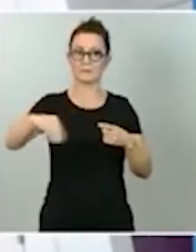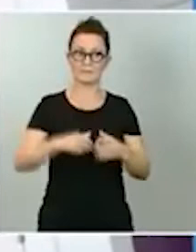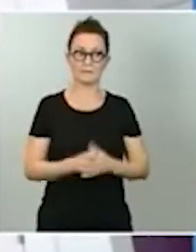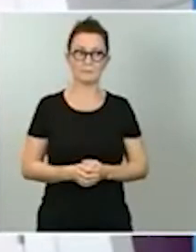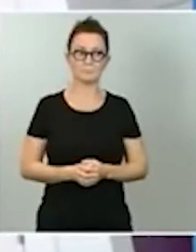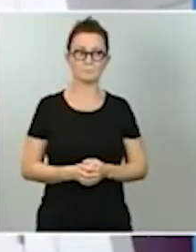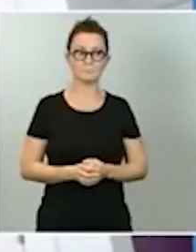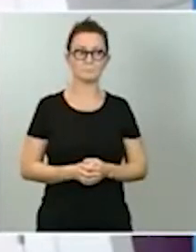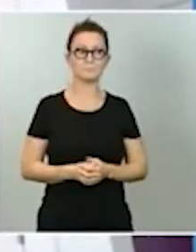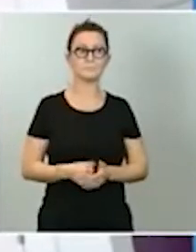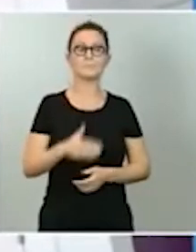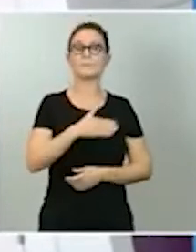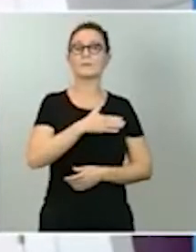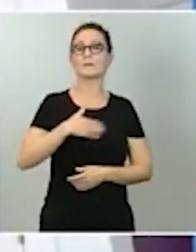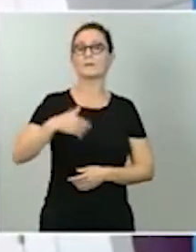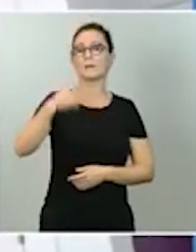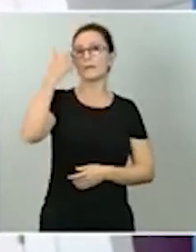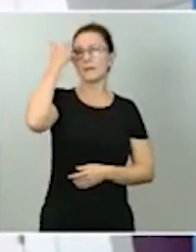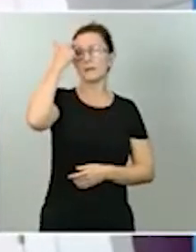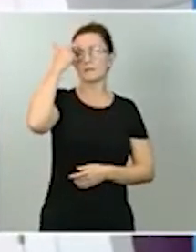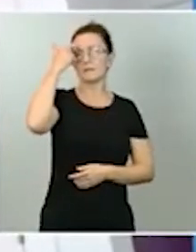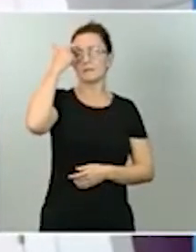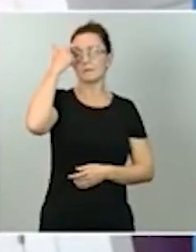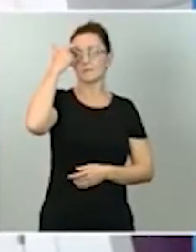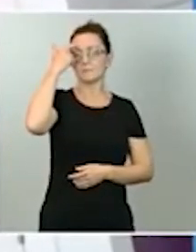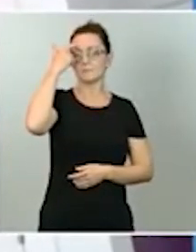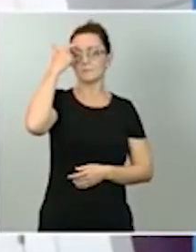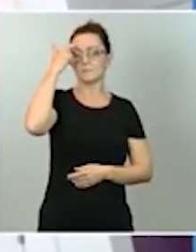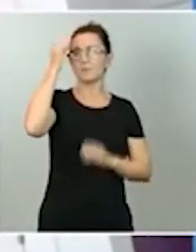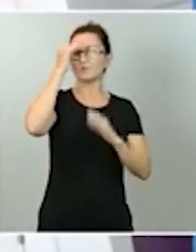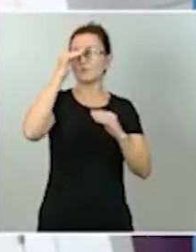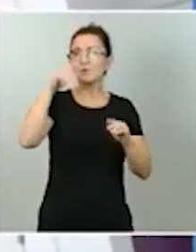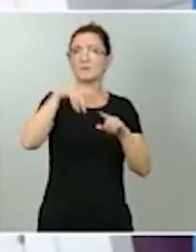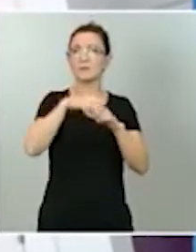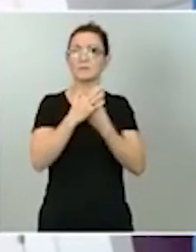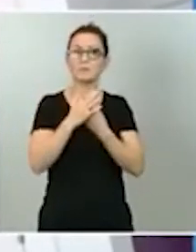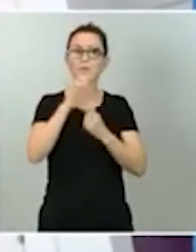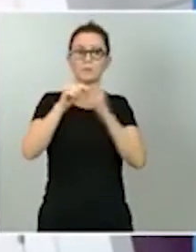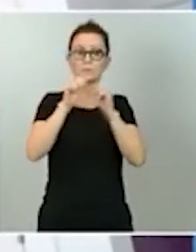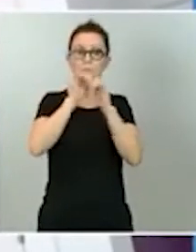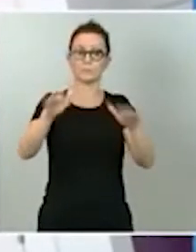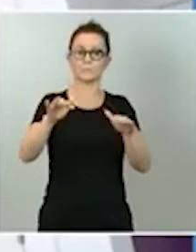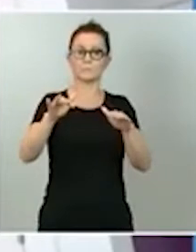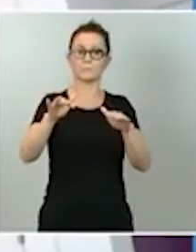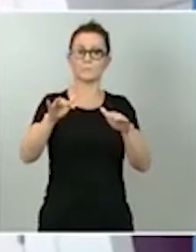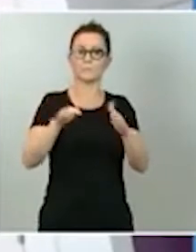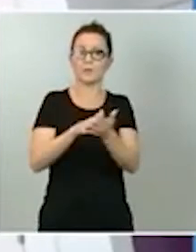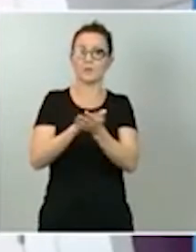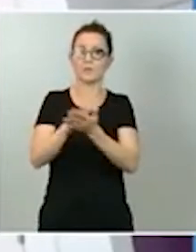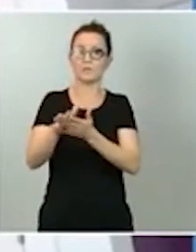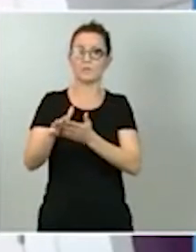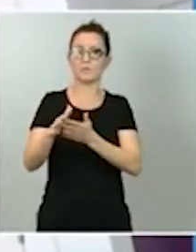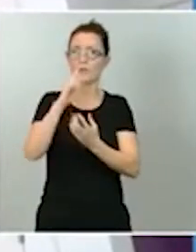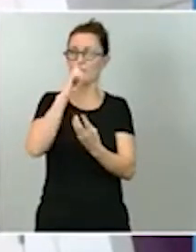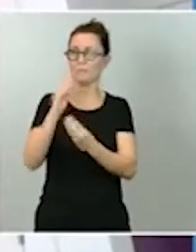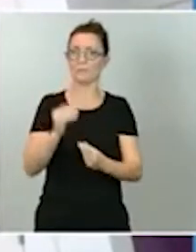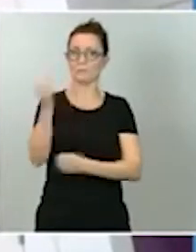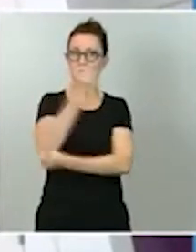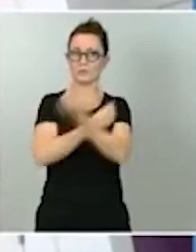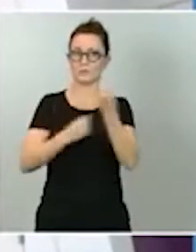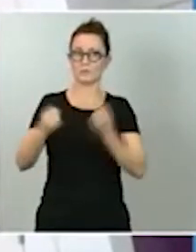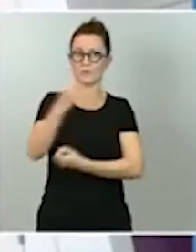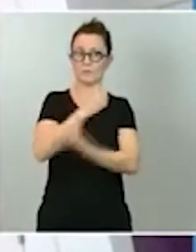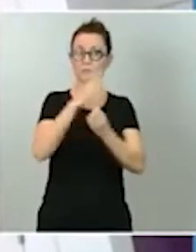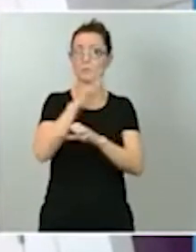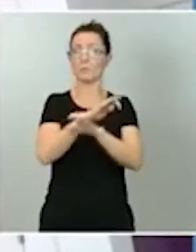cuáles son los supuestos epidemiológicos que subyacen a las previsiones económicas, porque la mayoría de organismos, bueno,